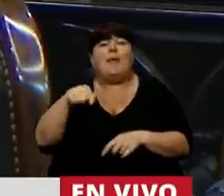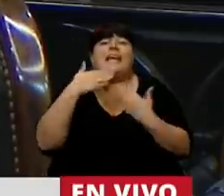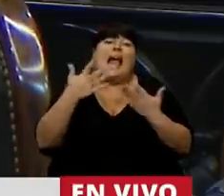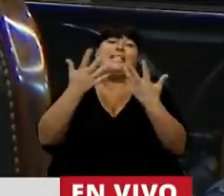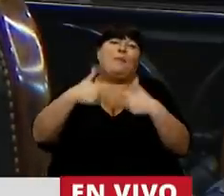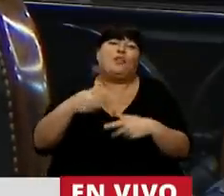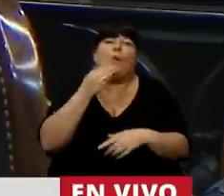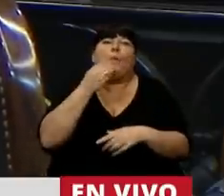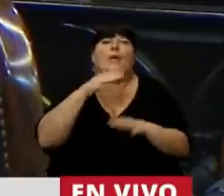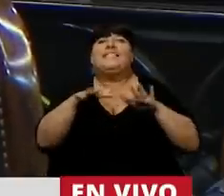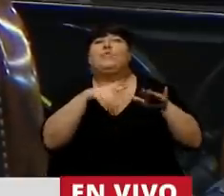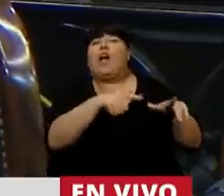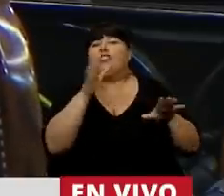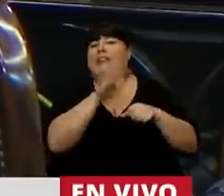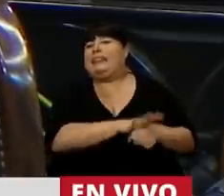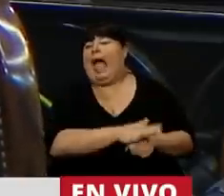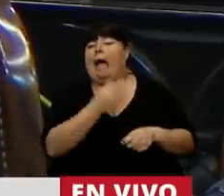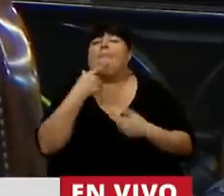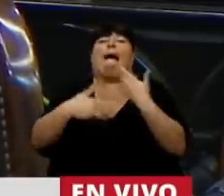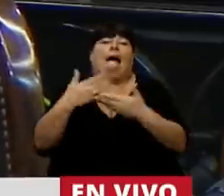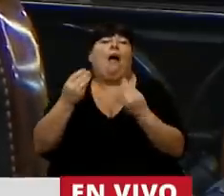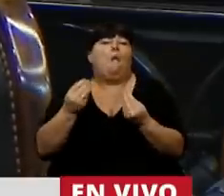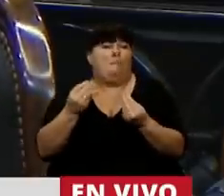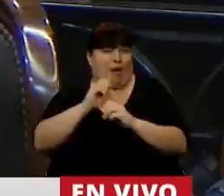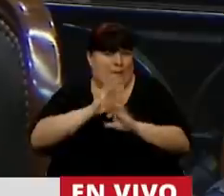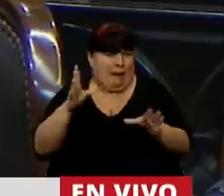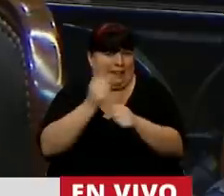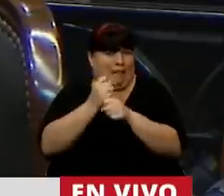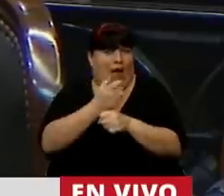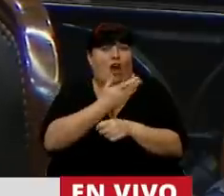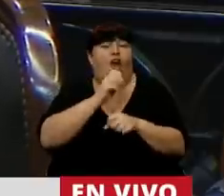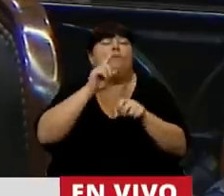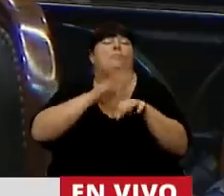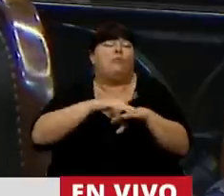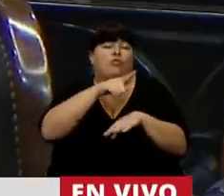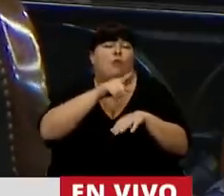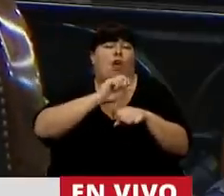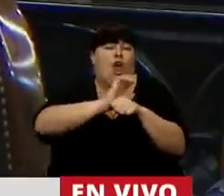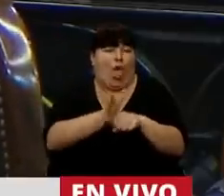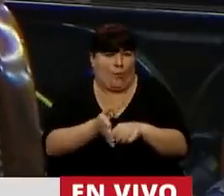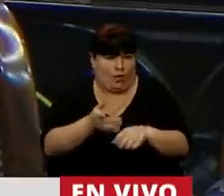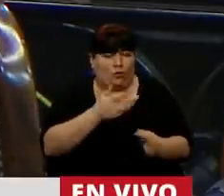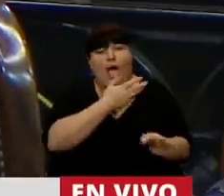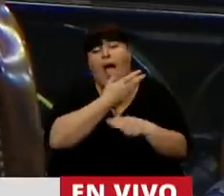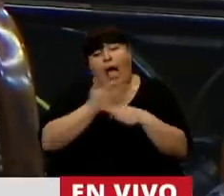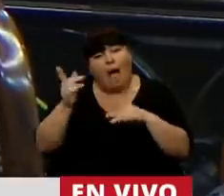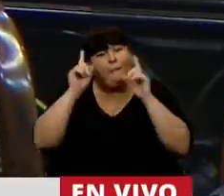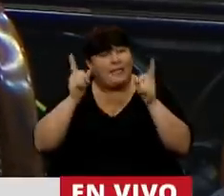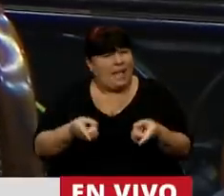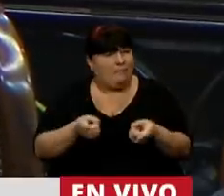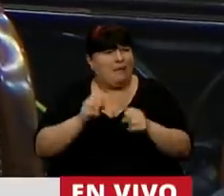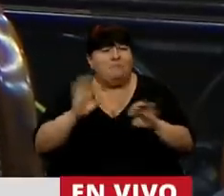proyecto van a tapar la realidad que vivimos como consecuencia de la pésima gestión del coronavirus. Y por otro lado, es